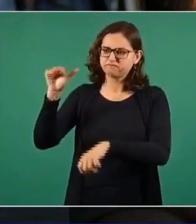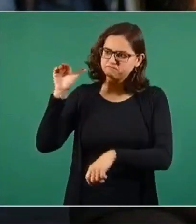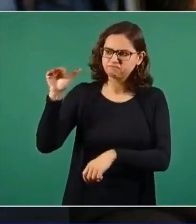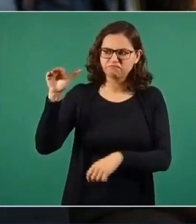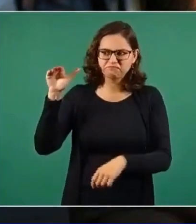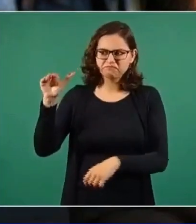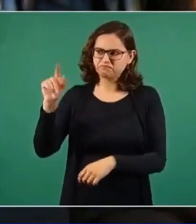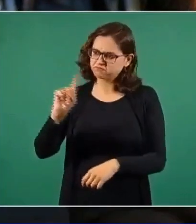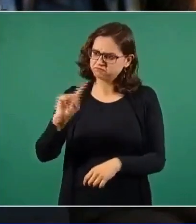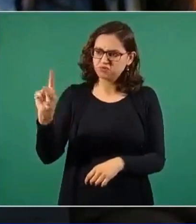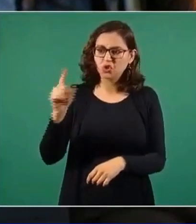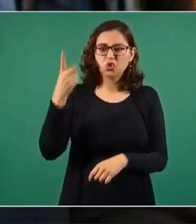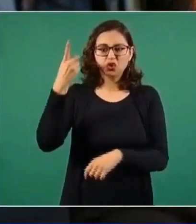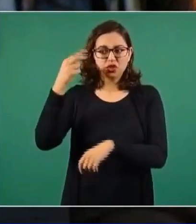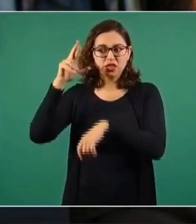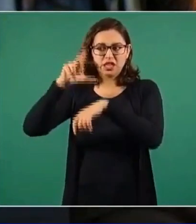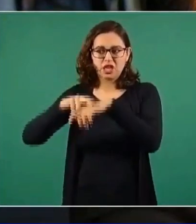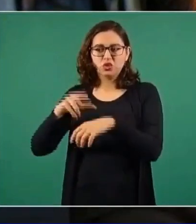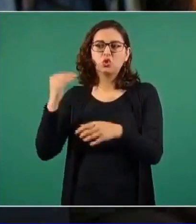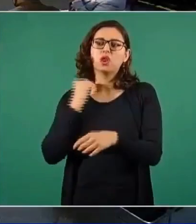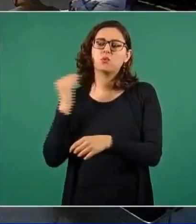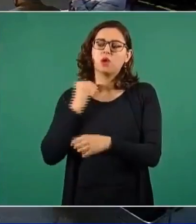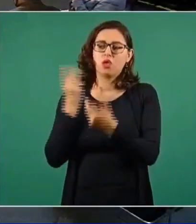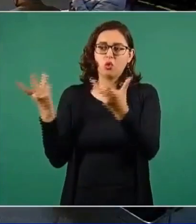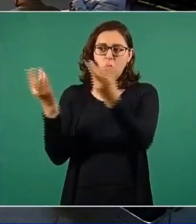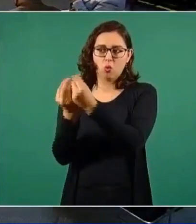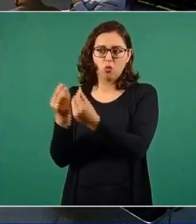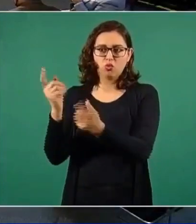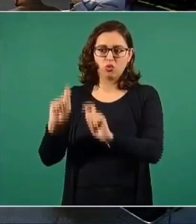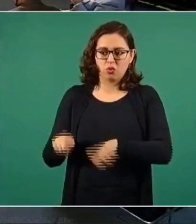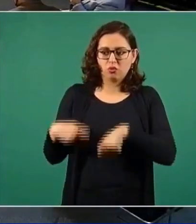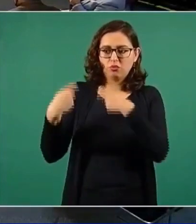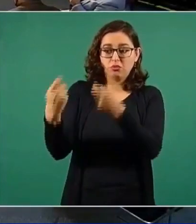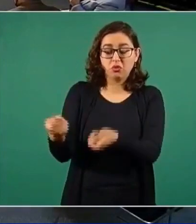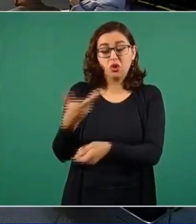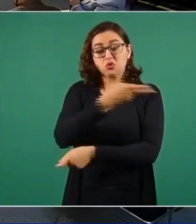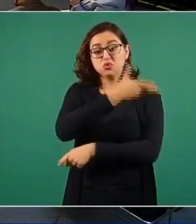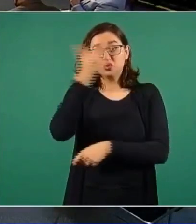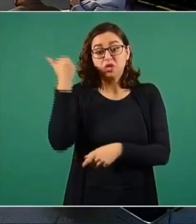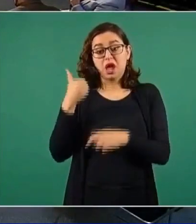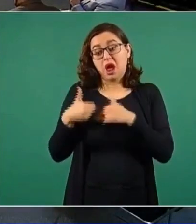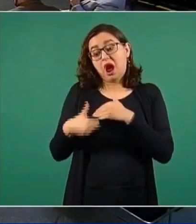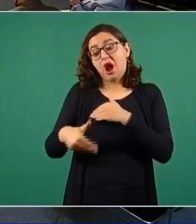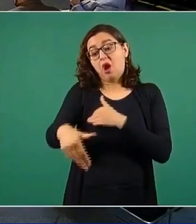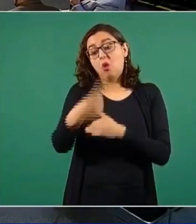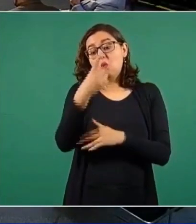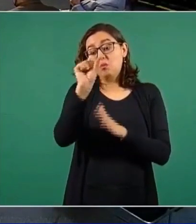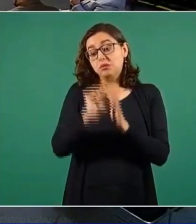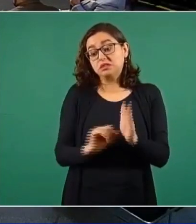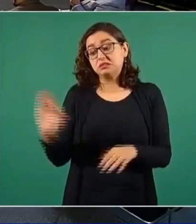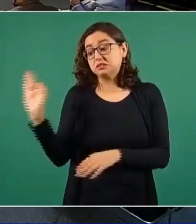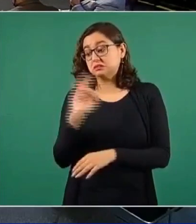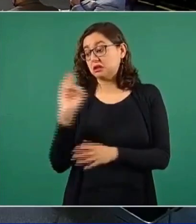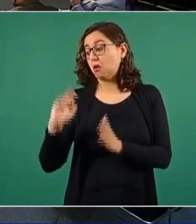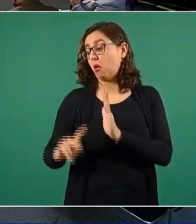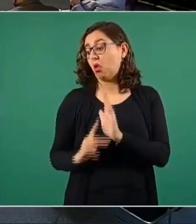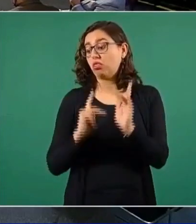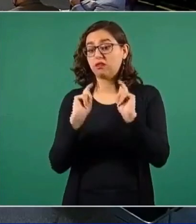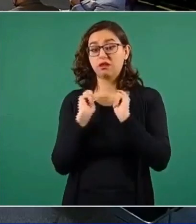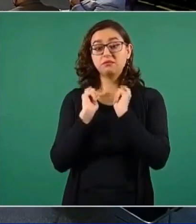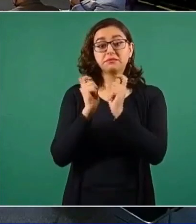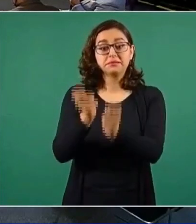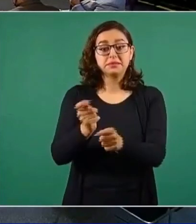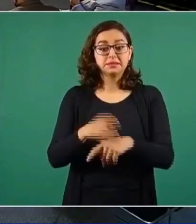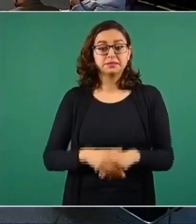patente notaria a su director jurídico. Quién sabe si ahorita en este mes que le queda lo va a volver a meter, pero